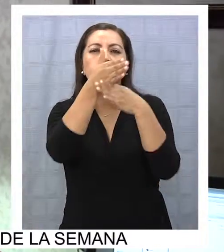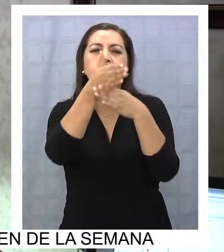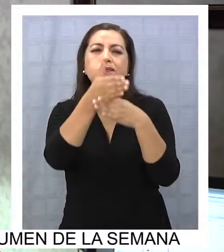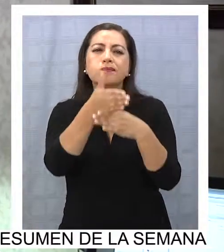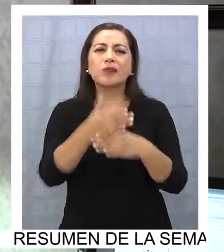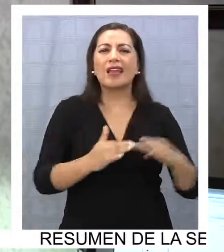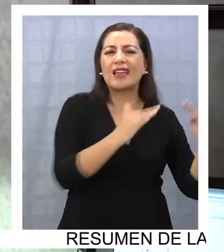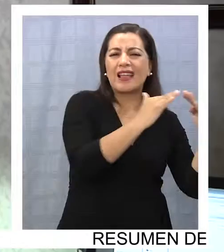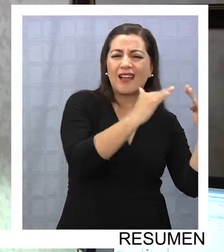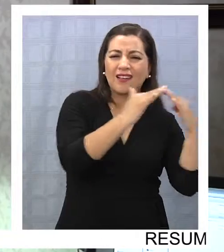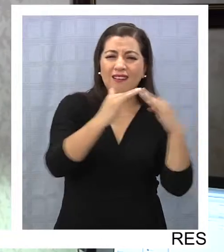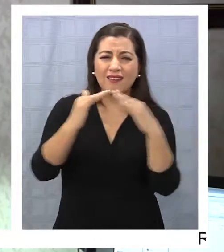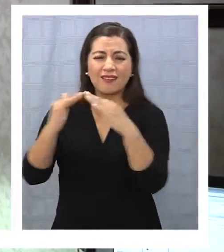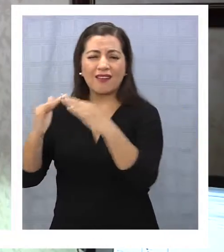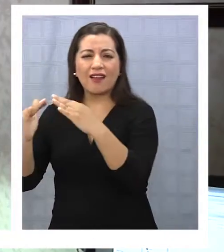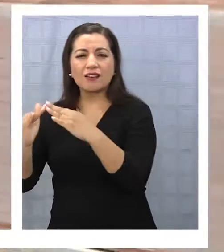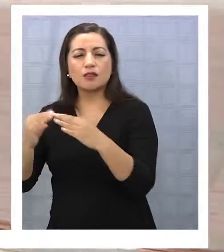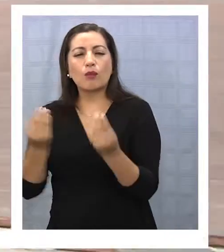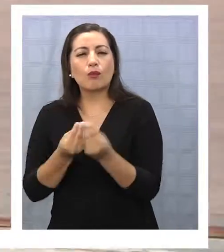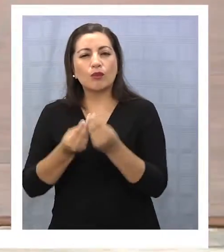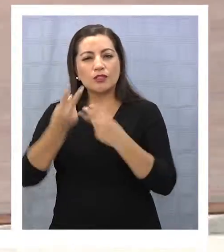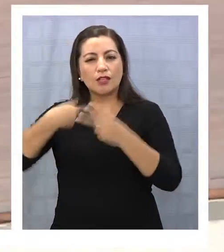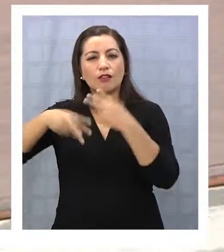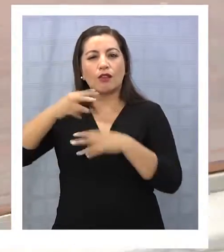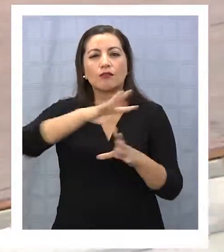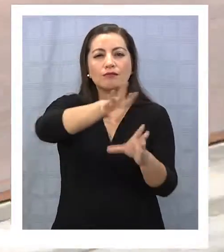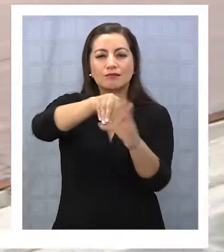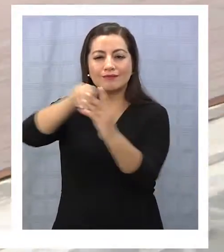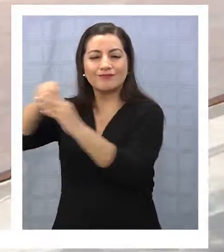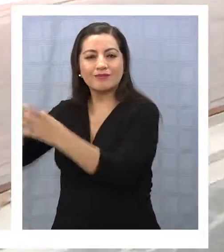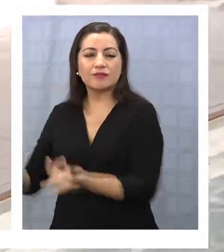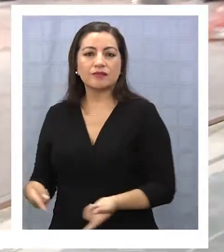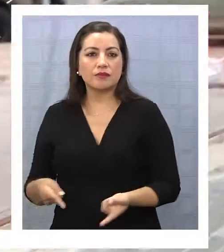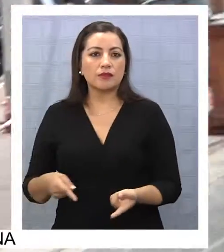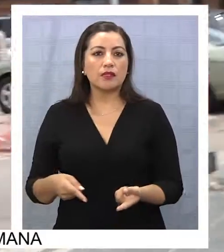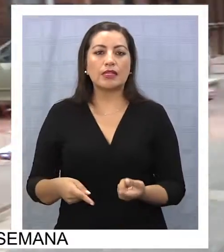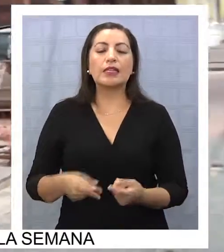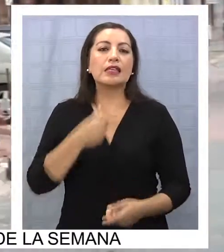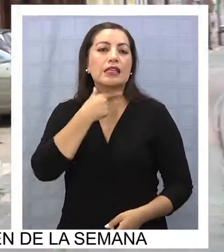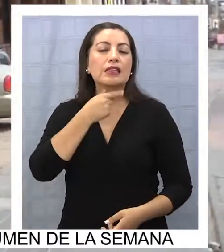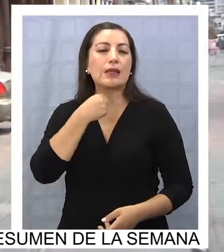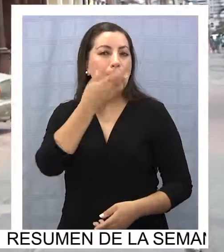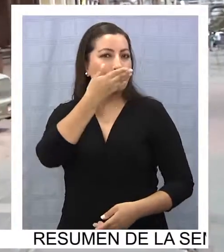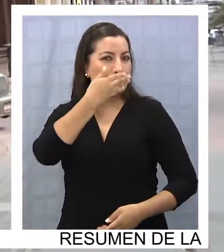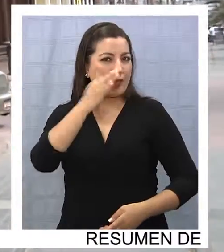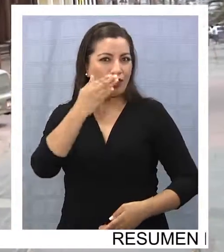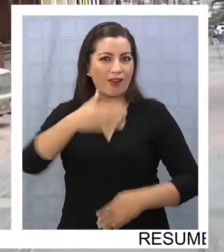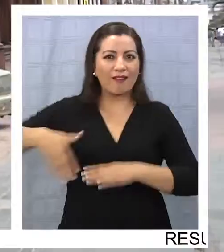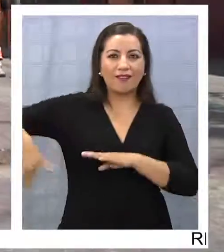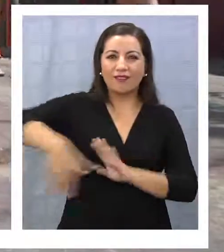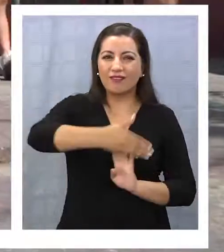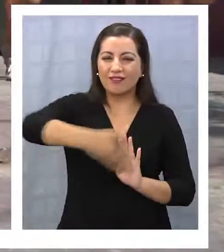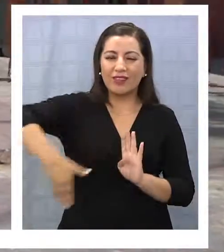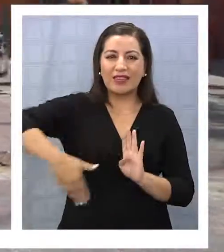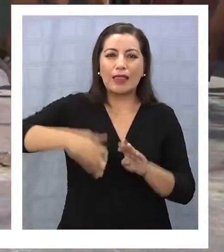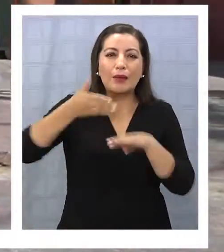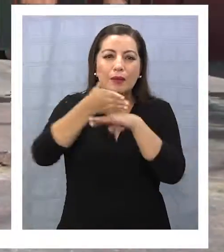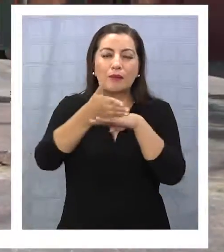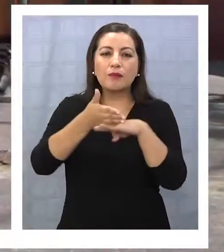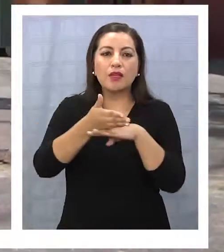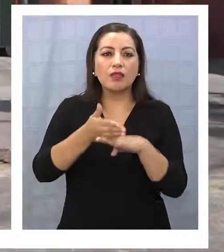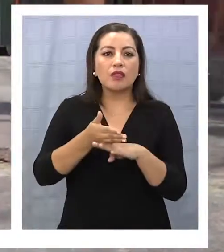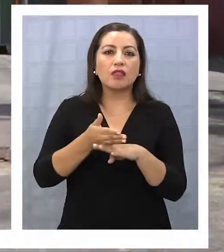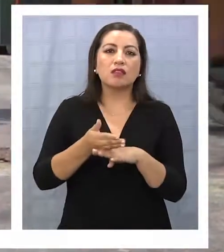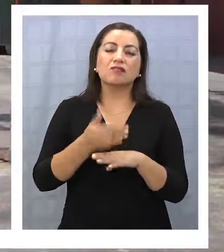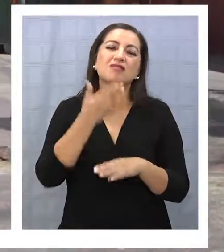cuadras, con tantas casas, con tantas historias. La preocupación por mejorar principalmente la estructura que aloja estas veredas de madera ha provocado